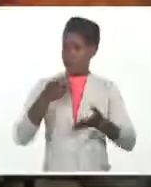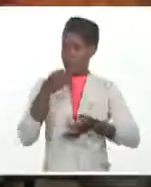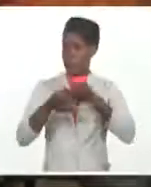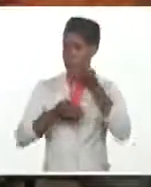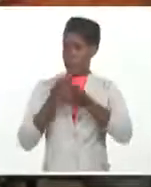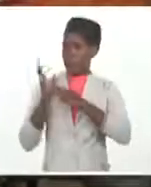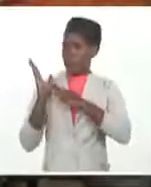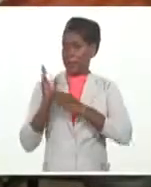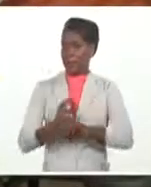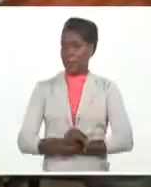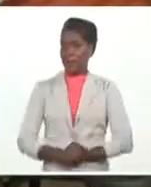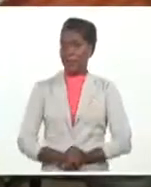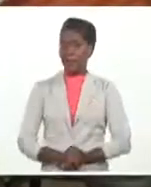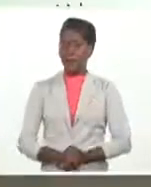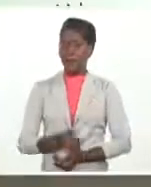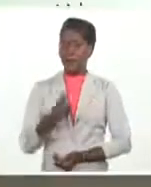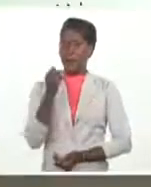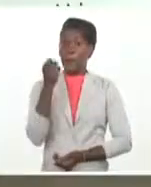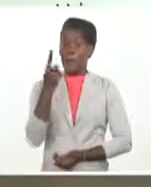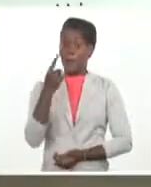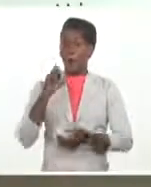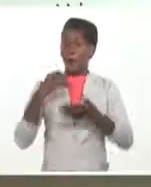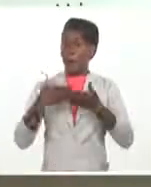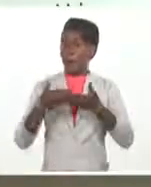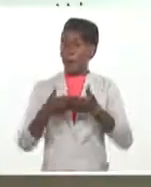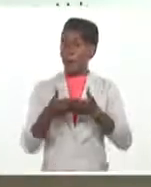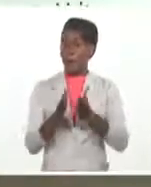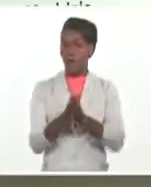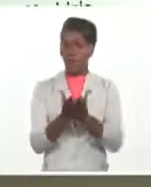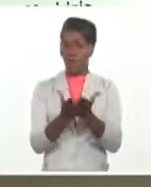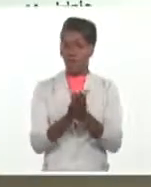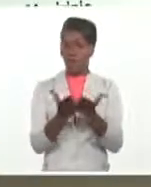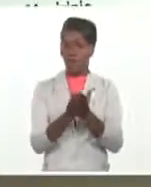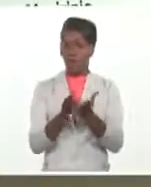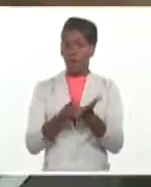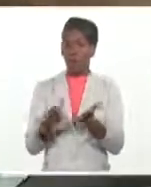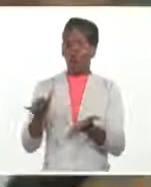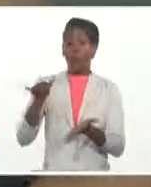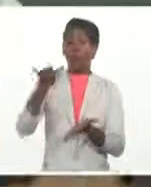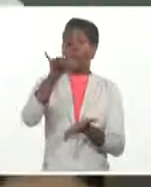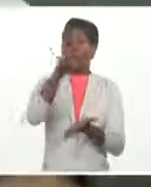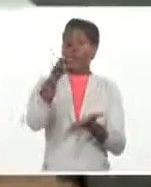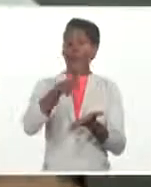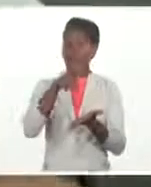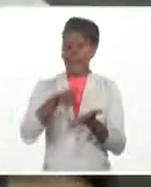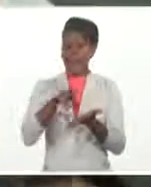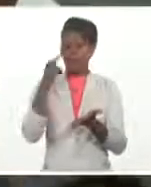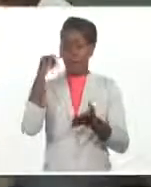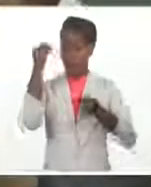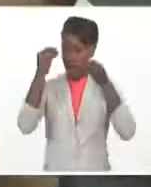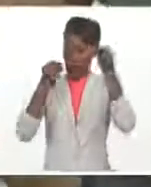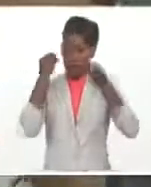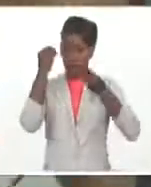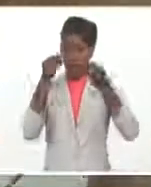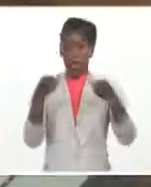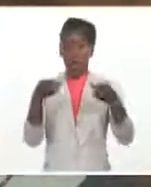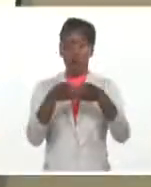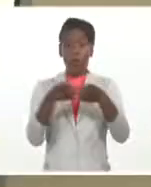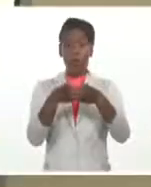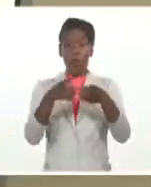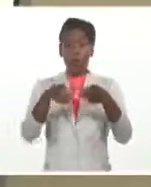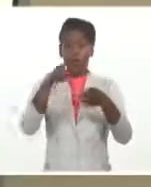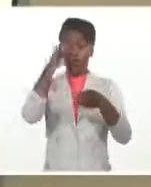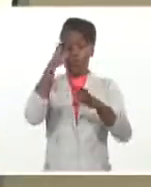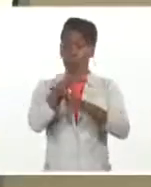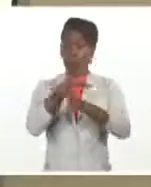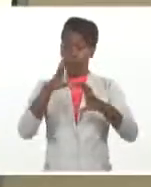En fase de pruebas se encuentra el pasaporte o certificado digital de vacunación COVID-19 diseñado por el equipo Z17 de desarrollo